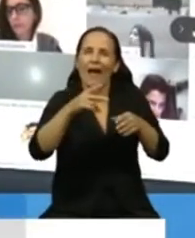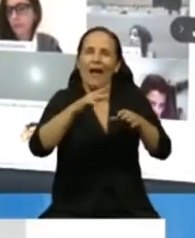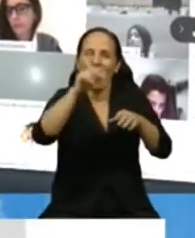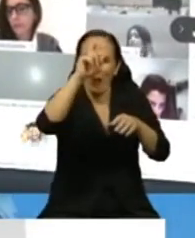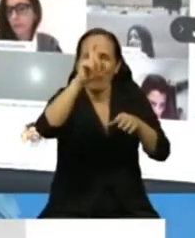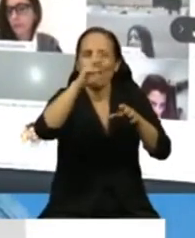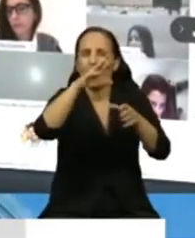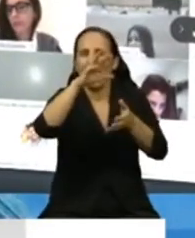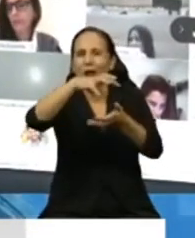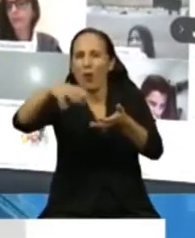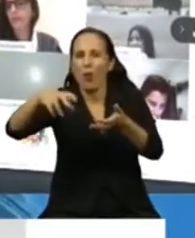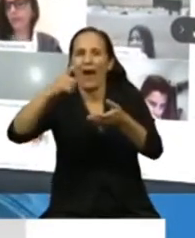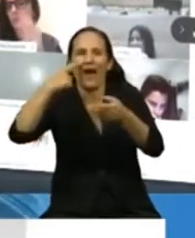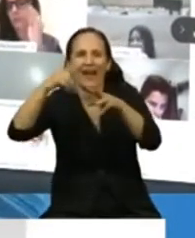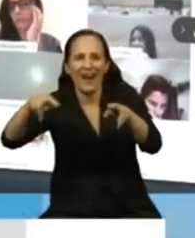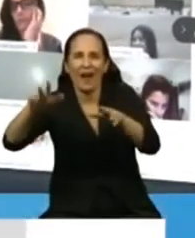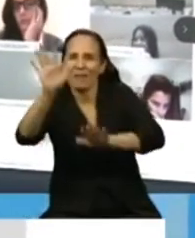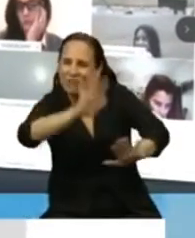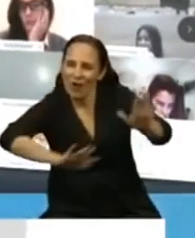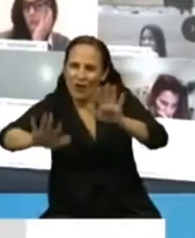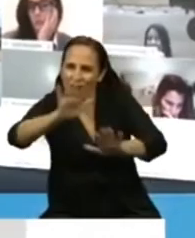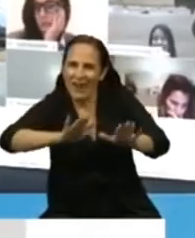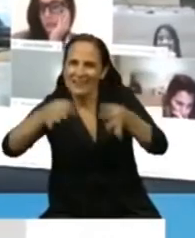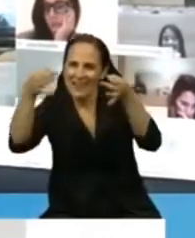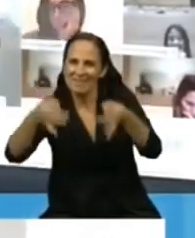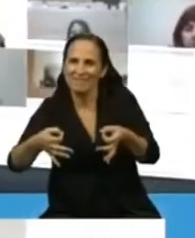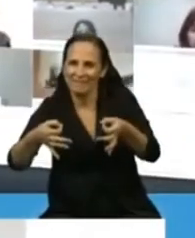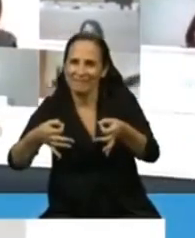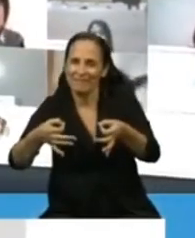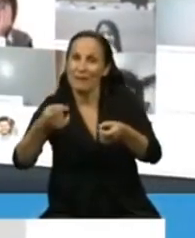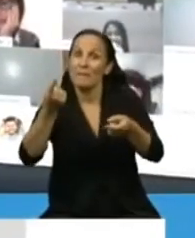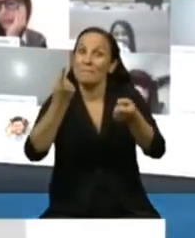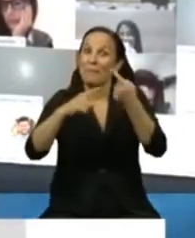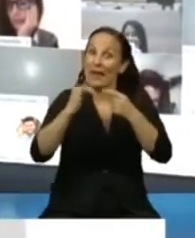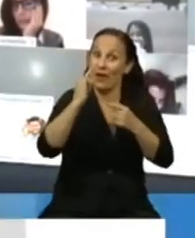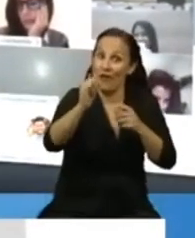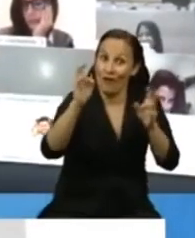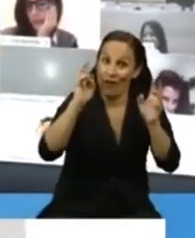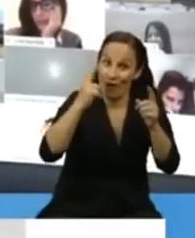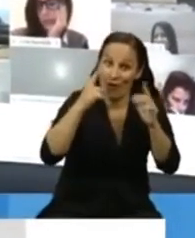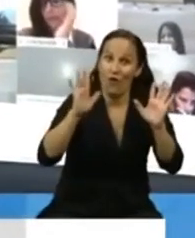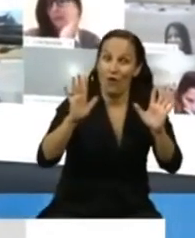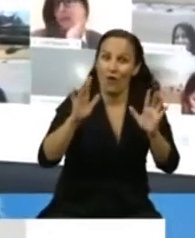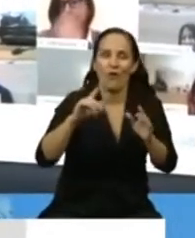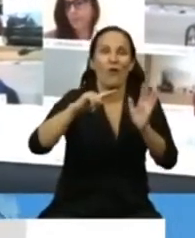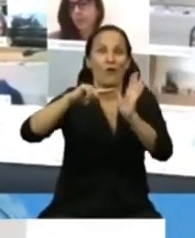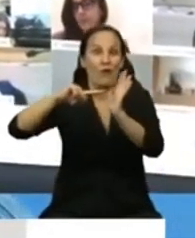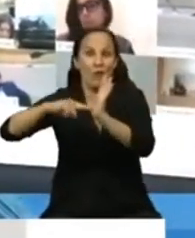tiempo, quiero alertar que en las zonas de circulación, como Capital Federal y el Gran Buenos Aires,